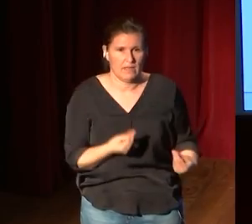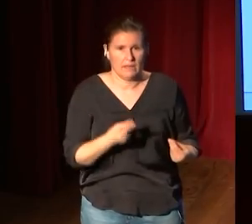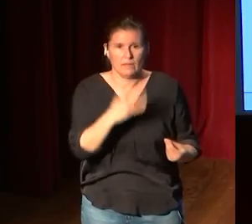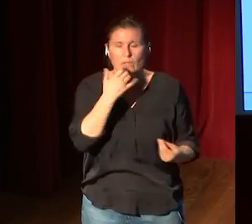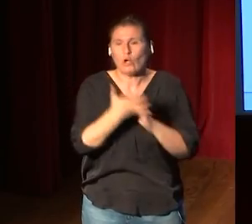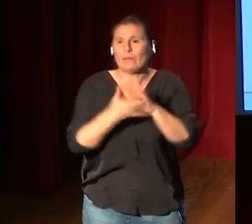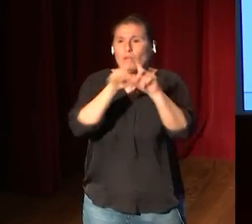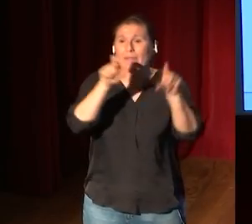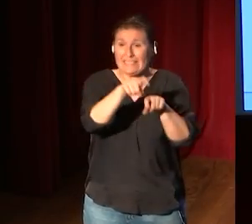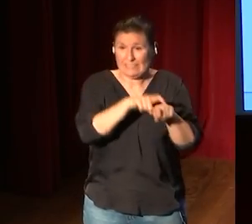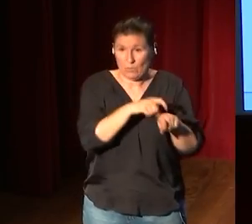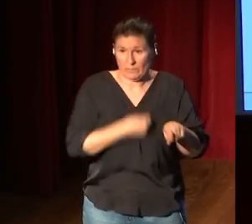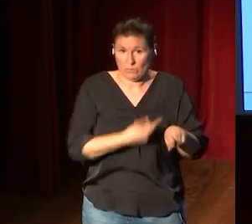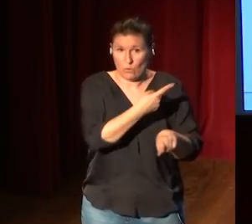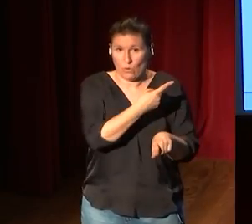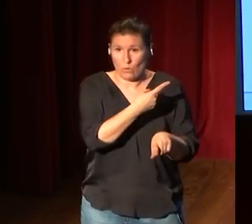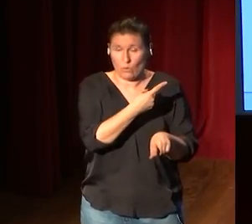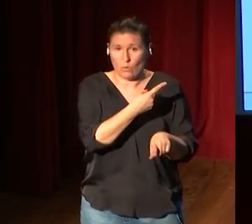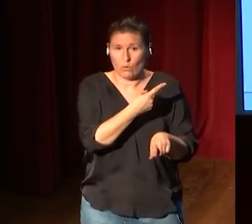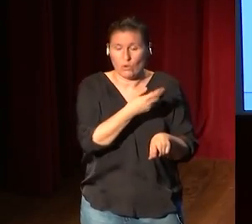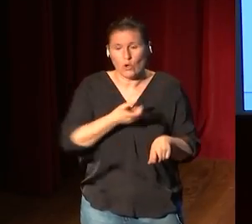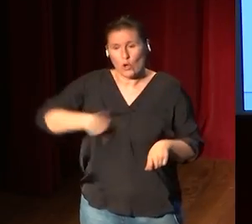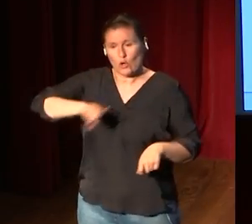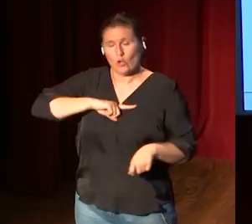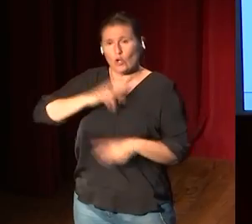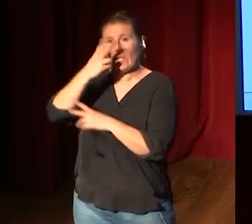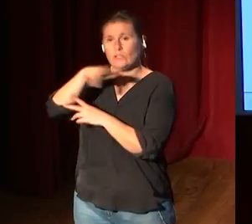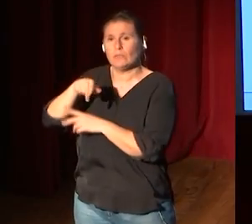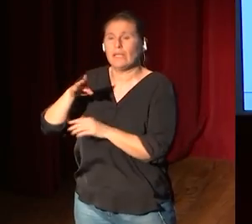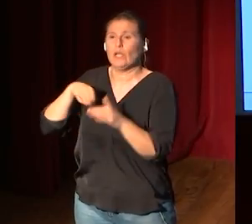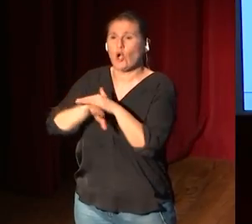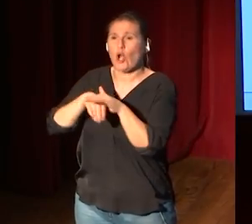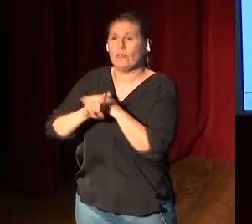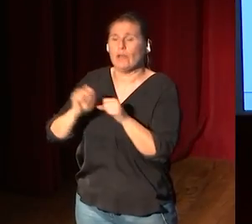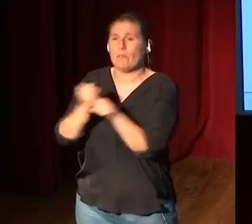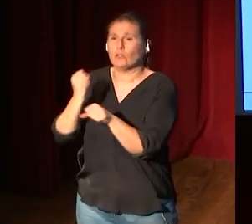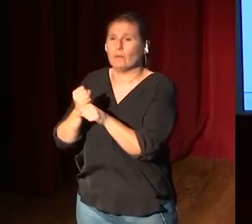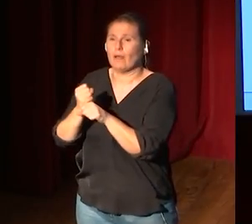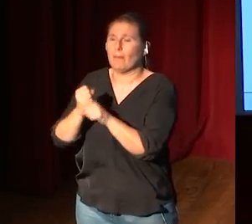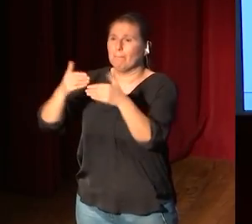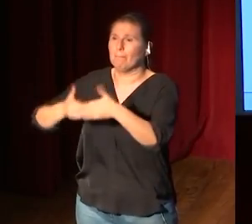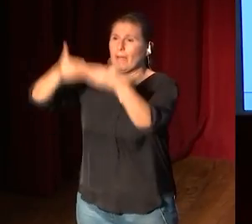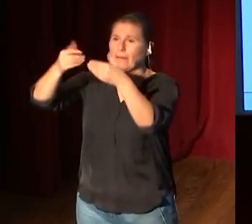cuando hablamos con una empresa de este tipo nosotros no somos un museo que coleccionamos obras y las ponemos contra una pared